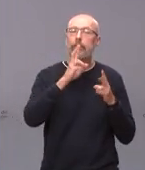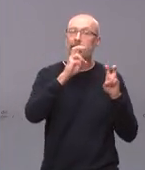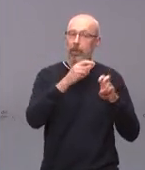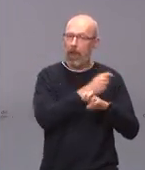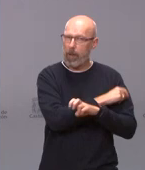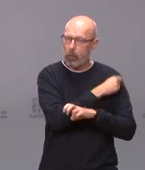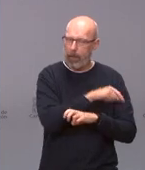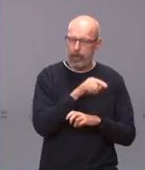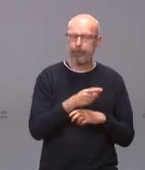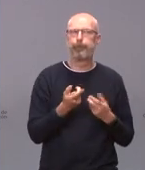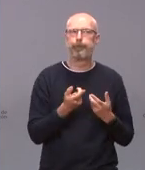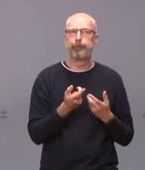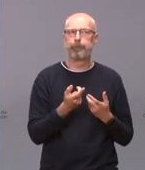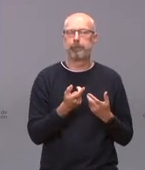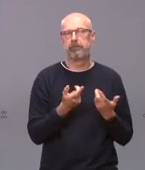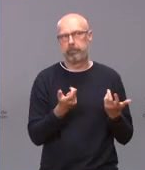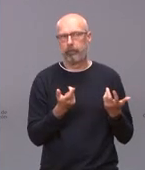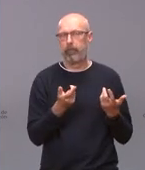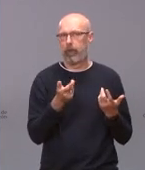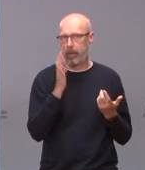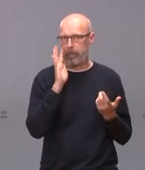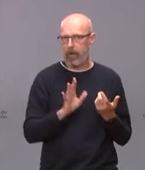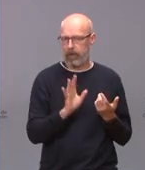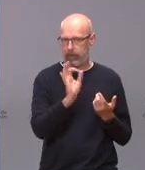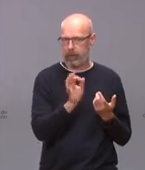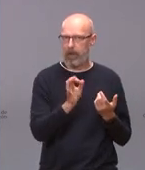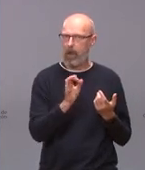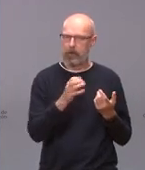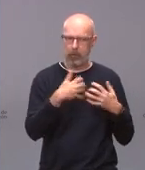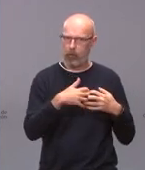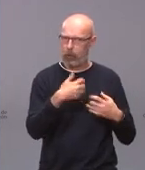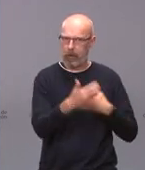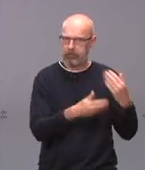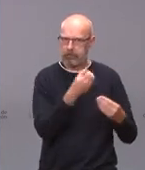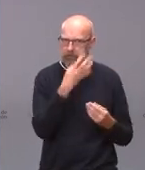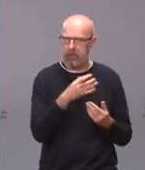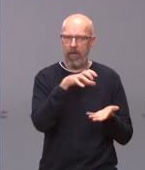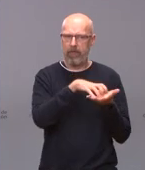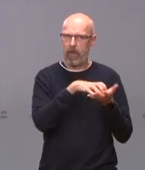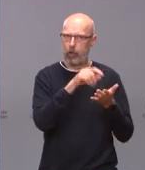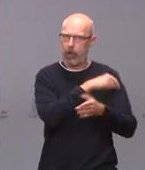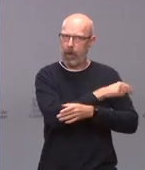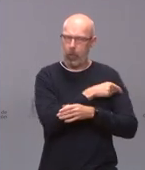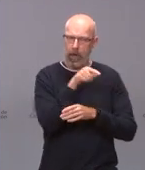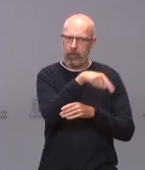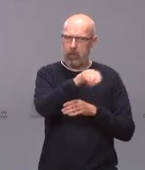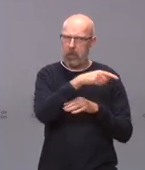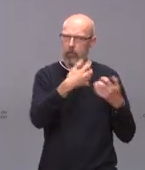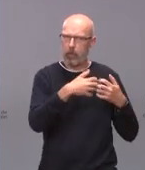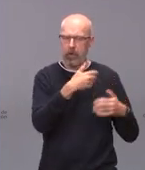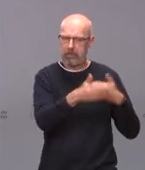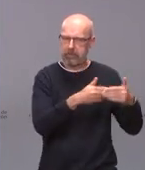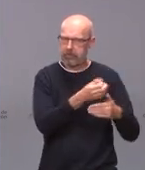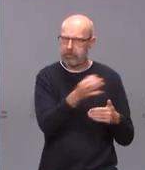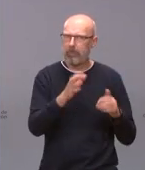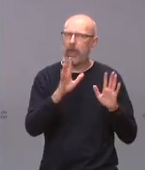más allá de que efectivamente parece que está funcionando todo muy bien en los centros de vacunación etcétera pero yendo a lo que es el